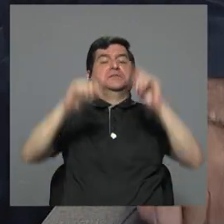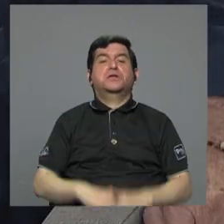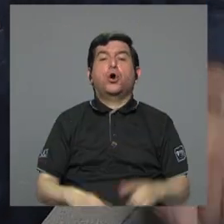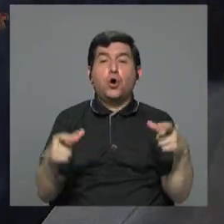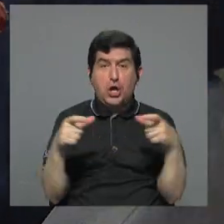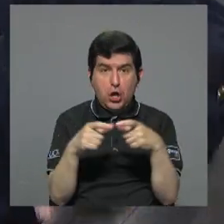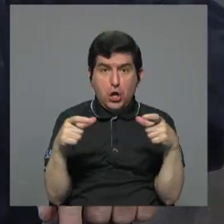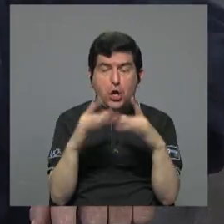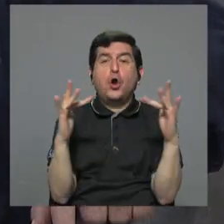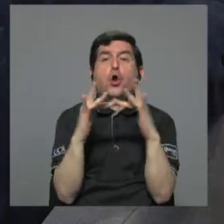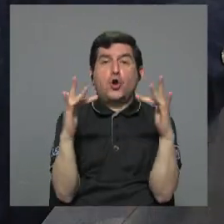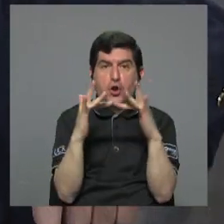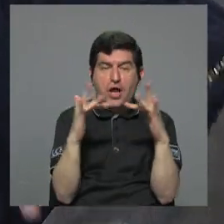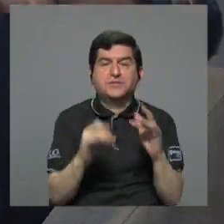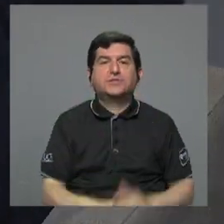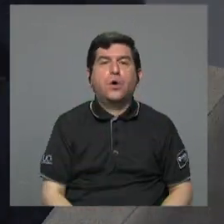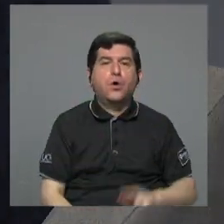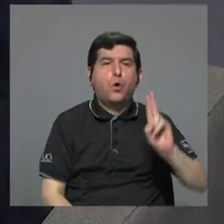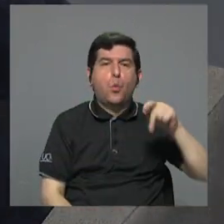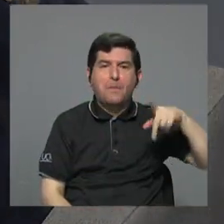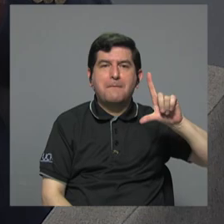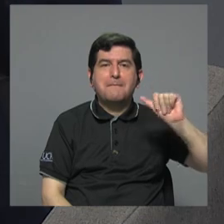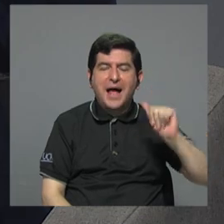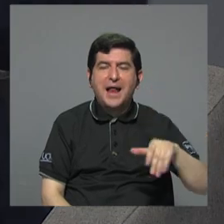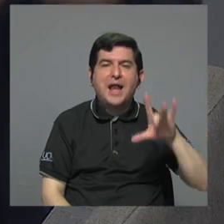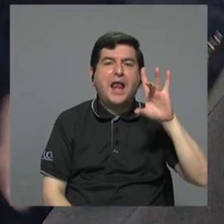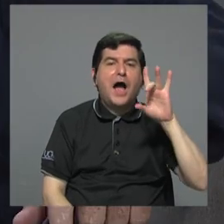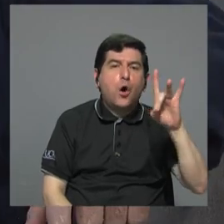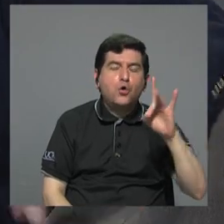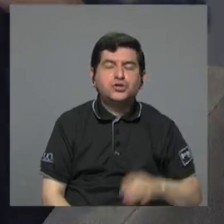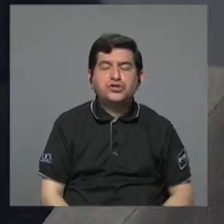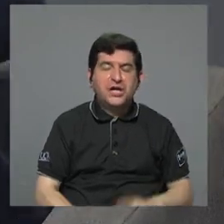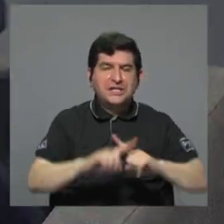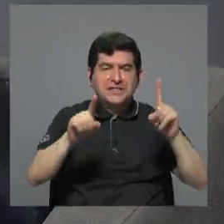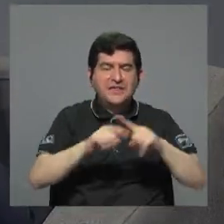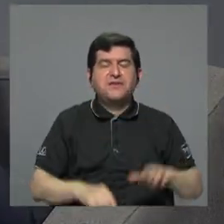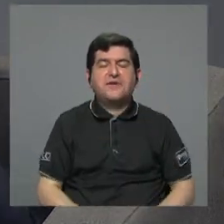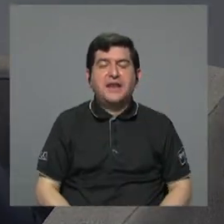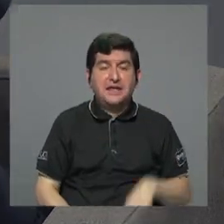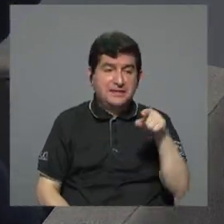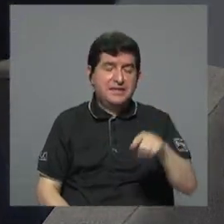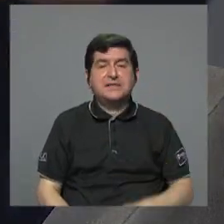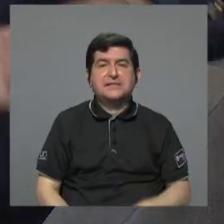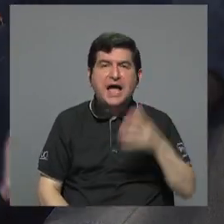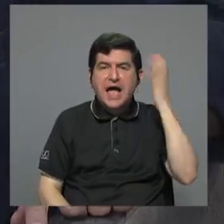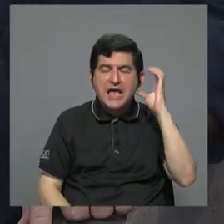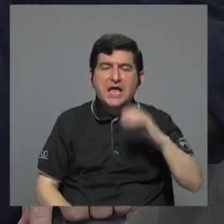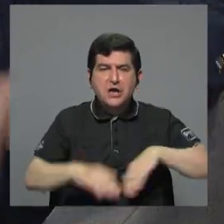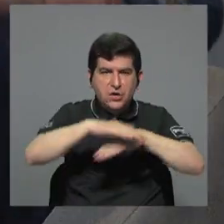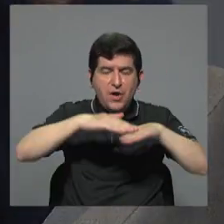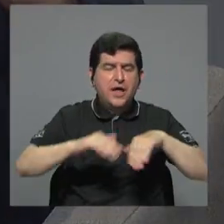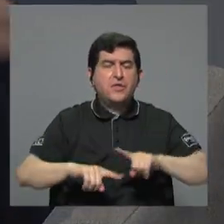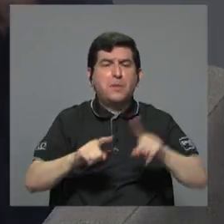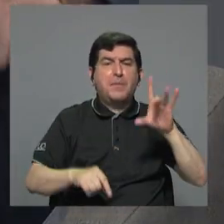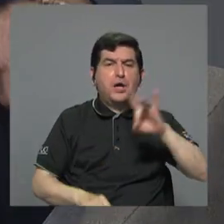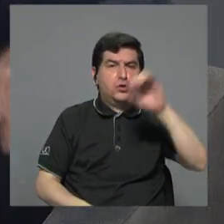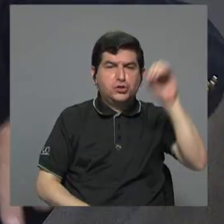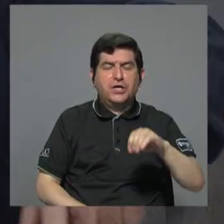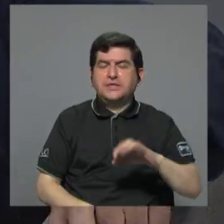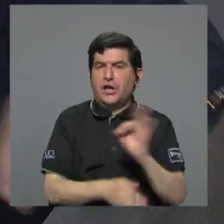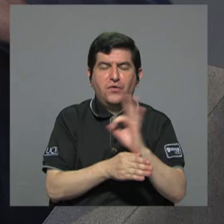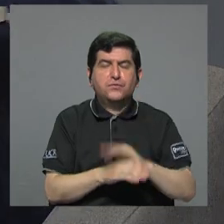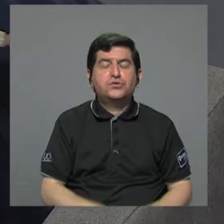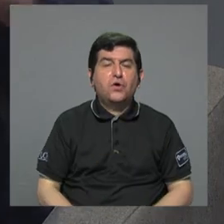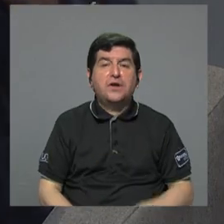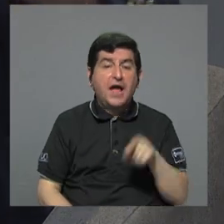conectividad que no se vale en Upala hay 80 radiobases y el 50% no funcionan y el organismo que tiene que